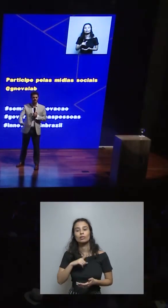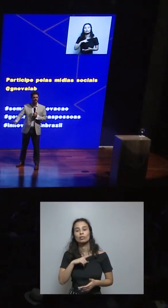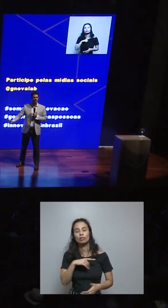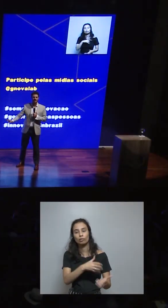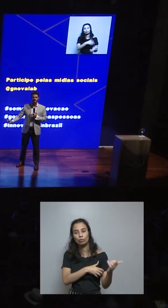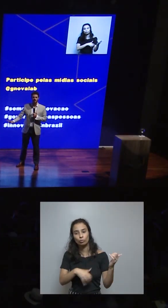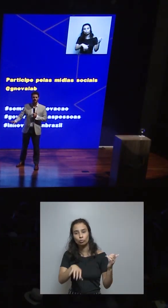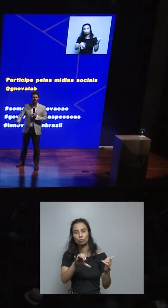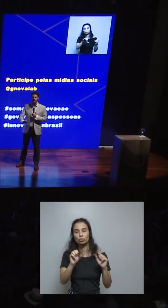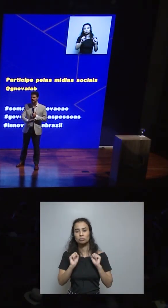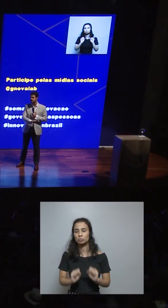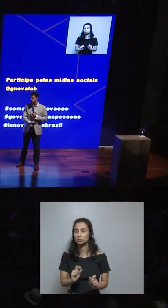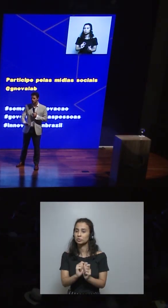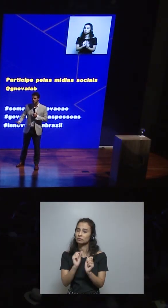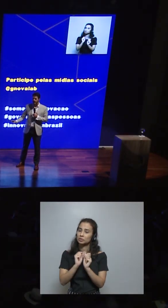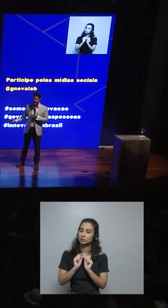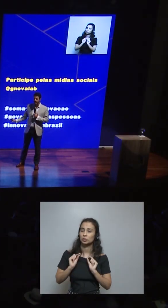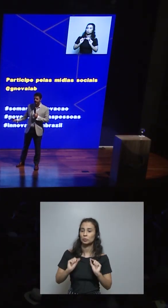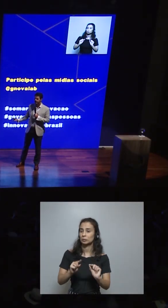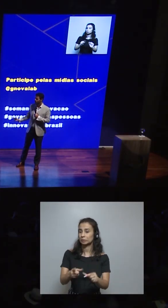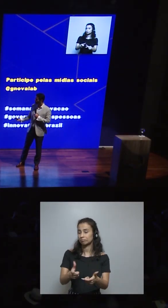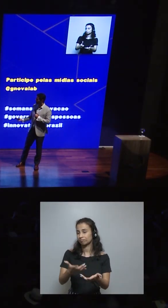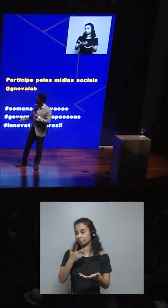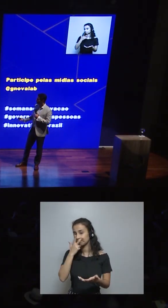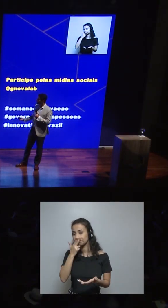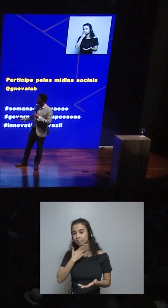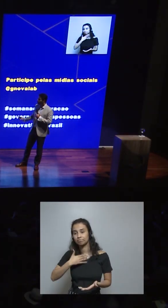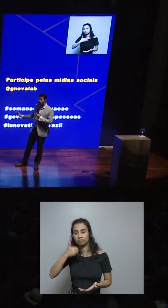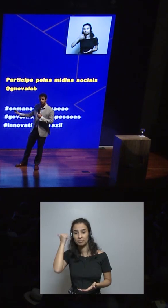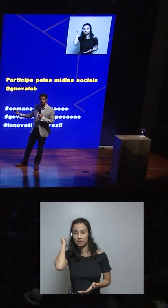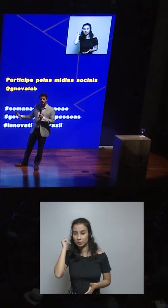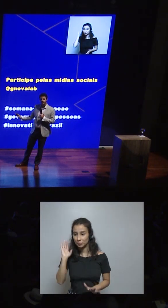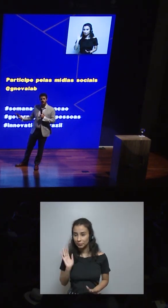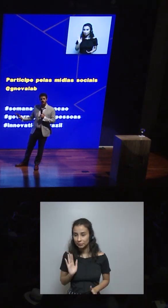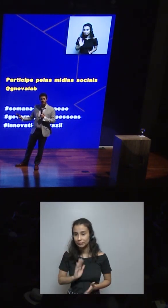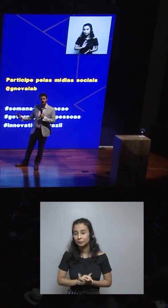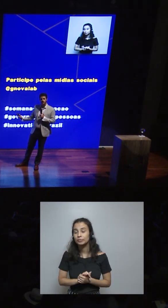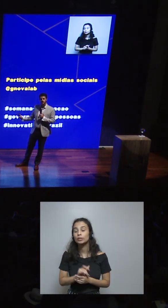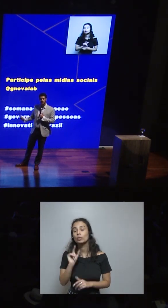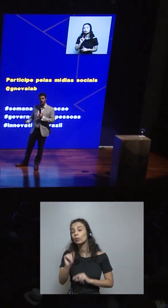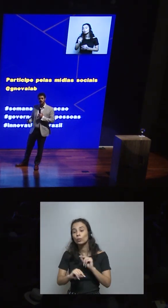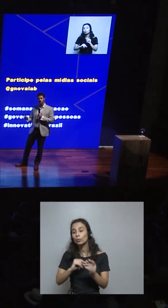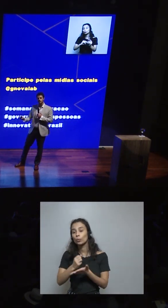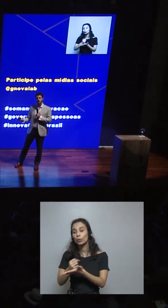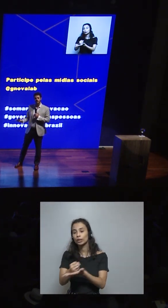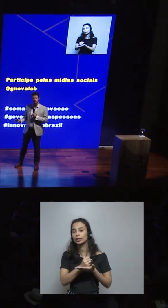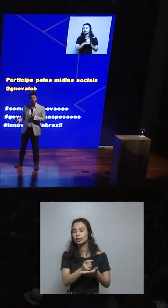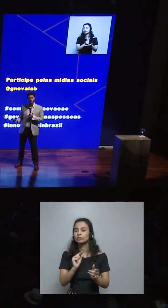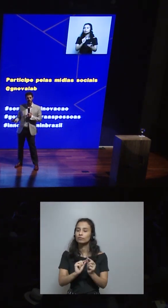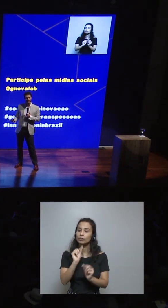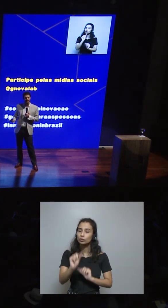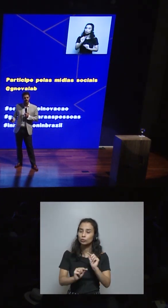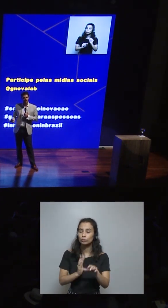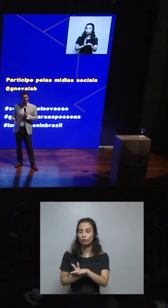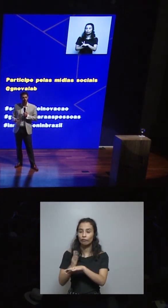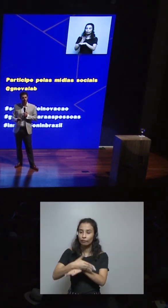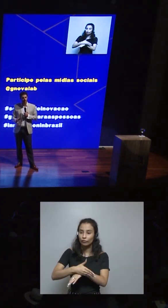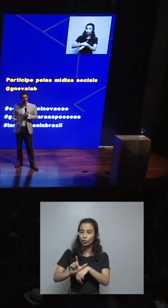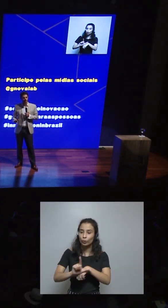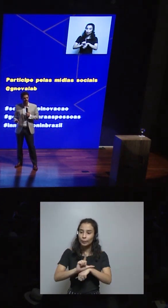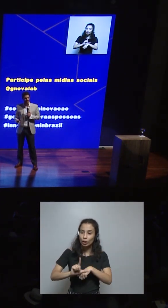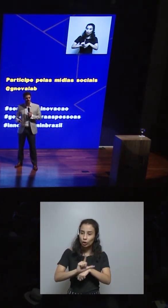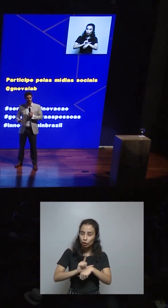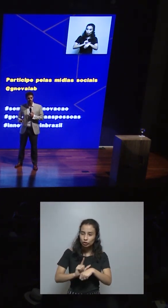autonomía para hacer lo que ellos consideren para poder impresionar al cliente. Lo que la teniente hizo